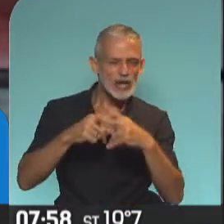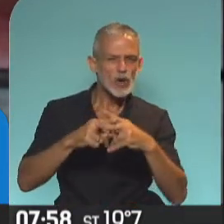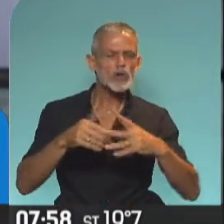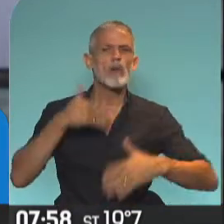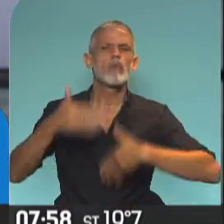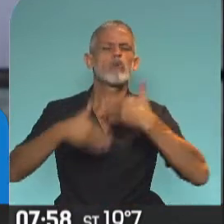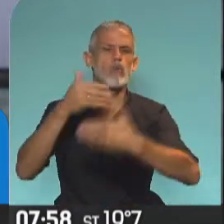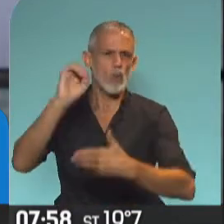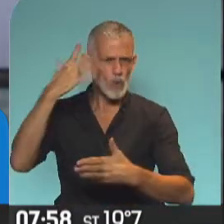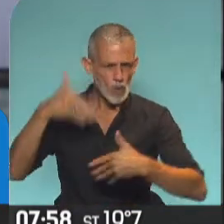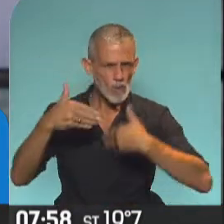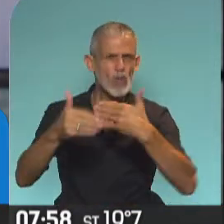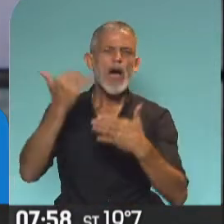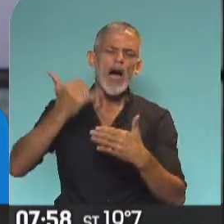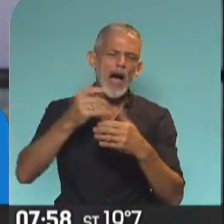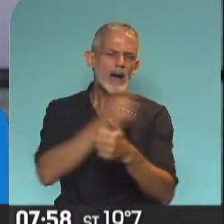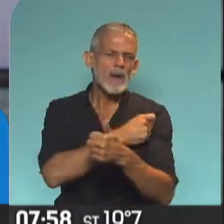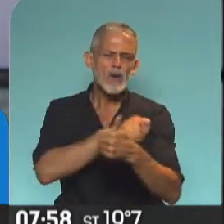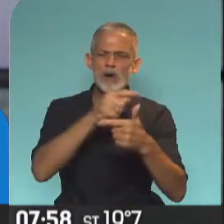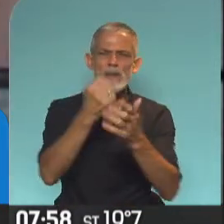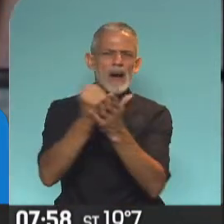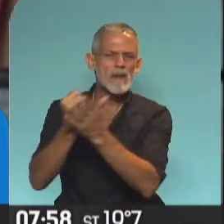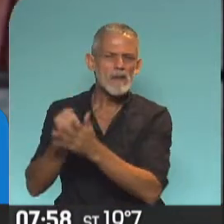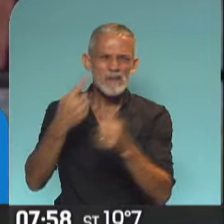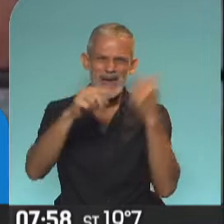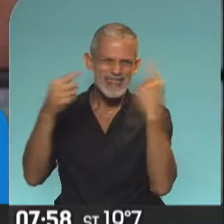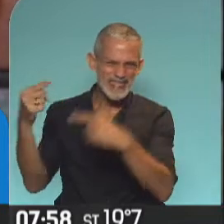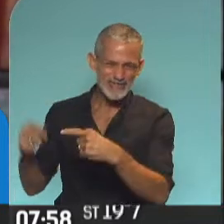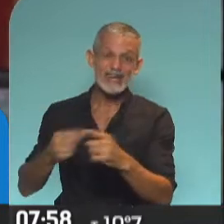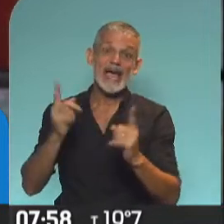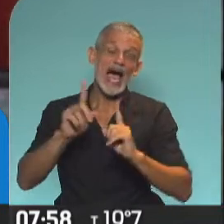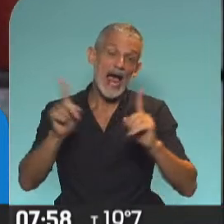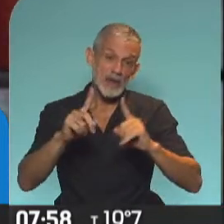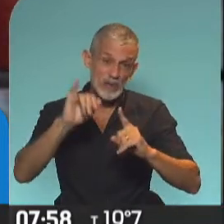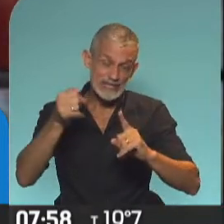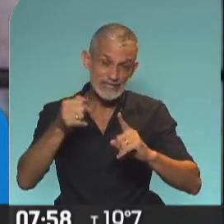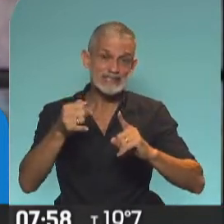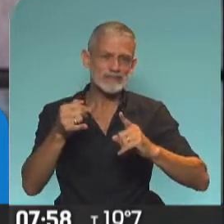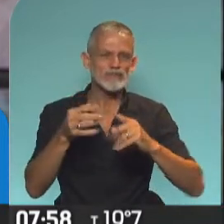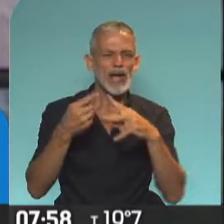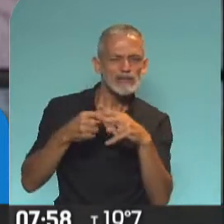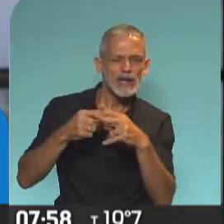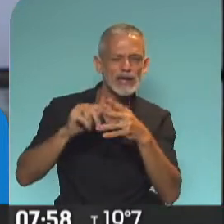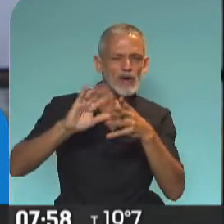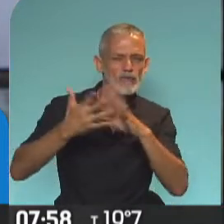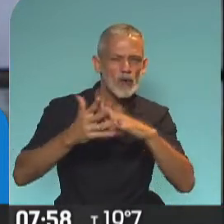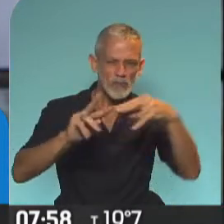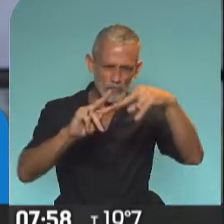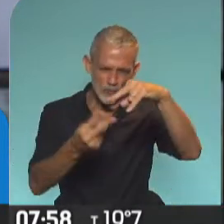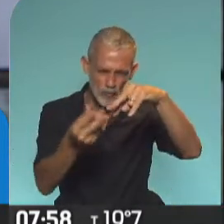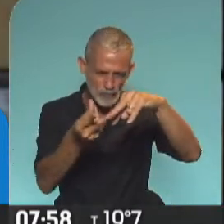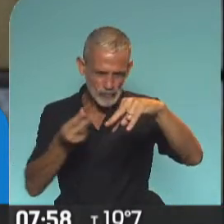avanzadas. Como todos sabemos, hay un montón de vacunas. Algunas utilizan técnicas genéticas muy